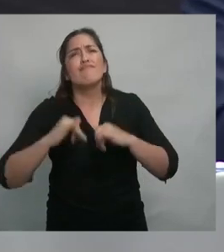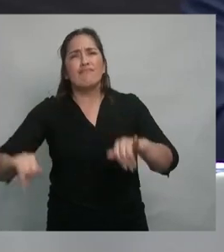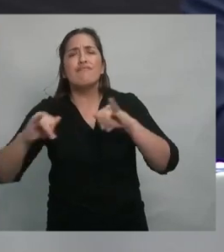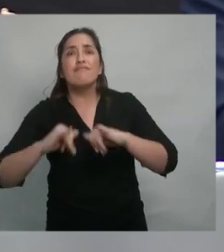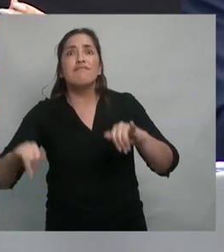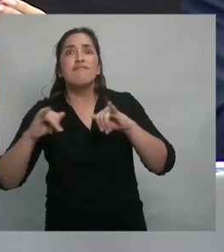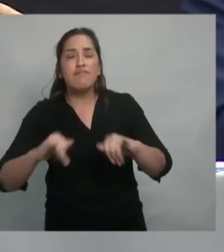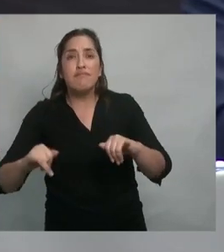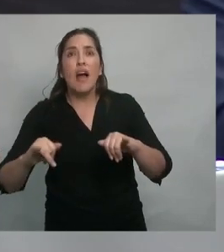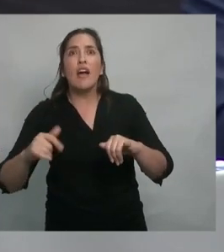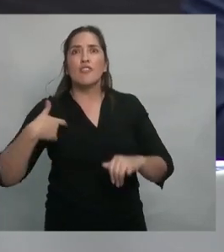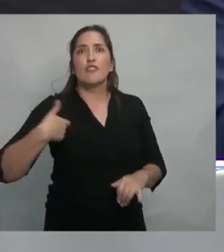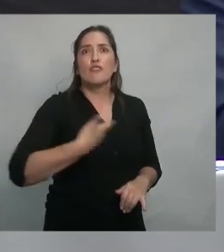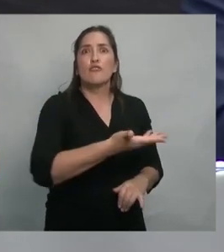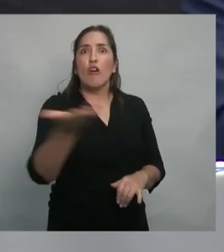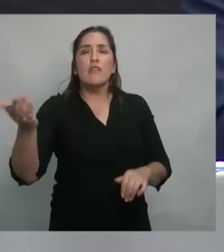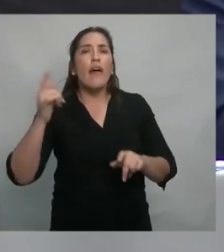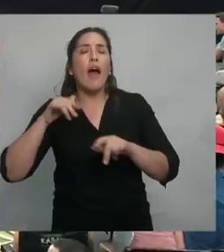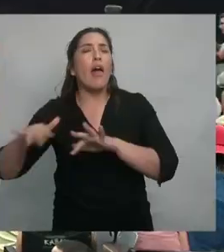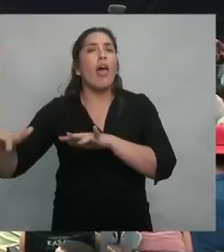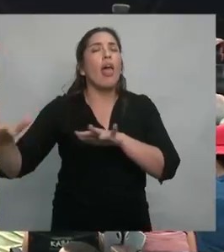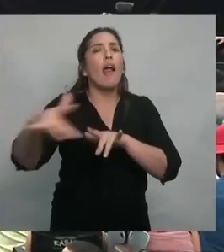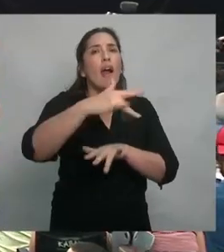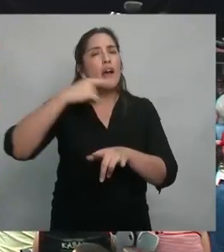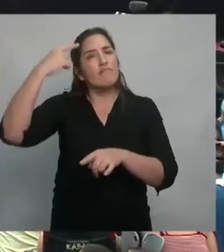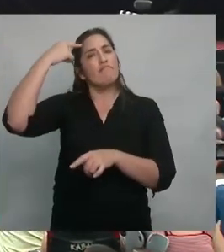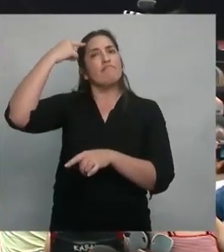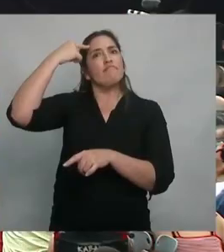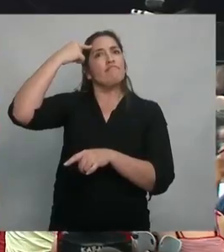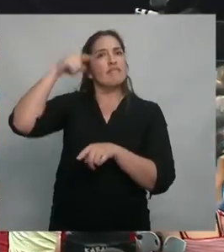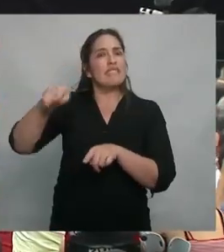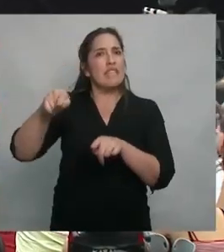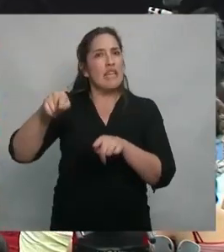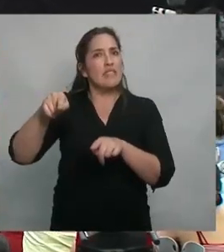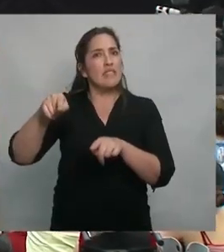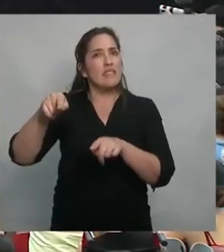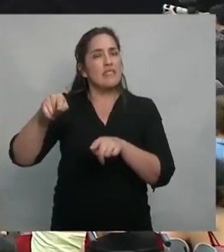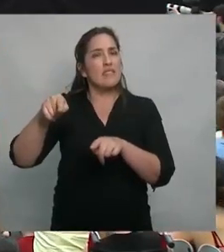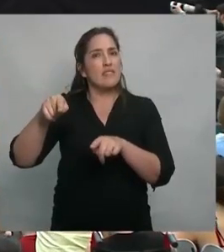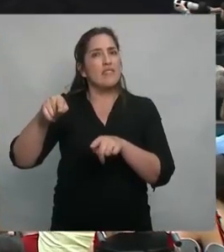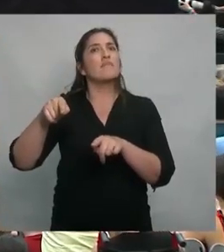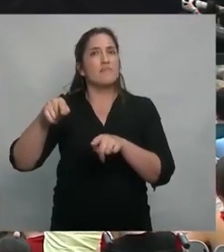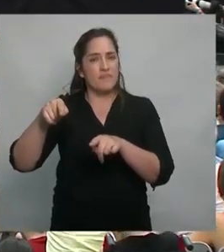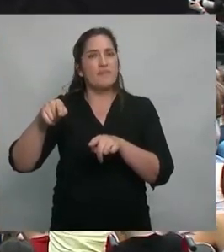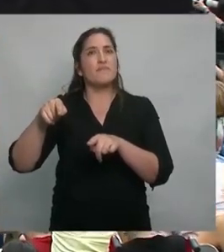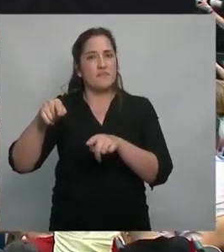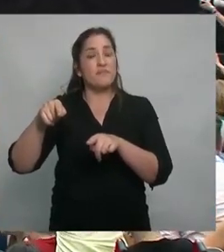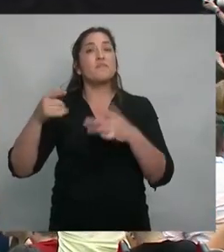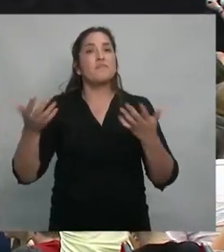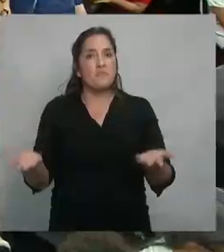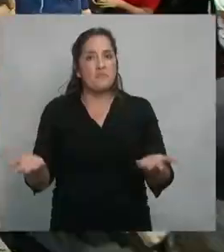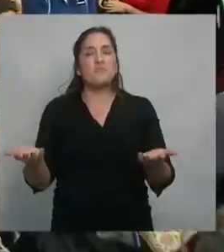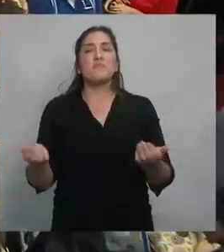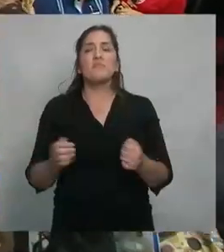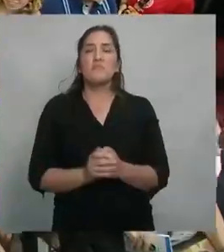en la propia sociedad que hizo suyo esa convicción de que